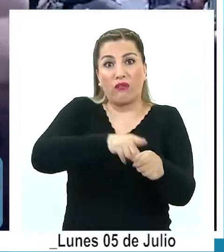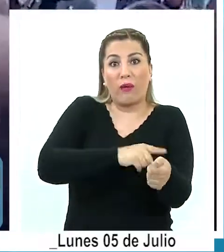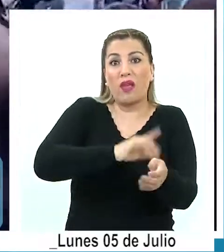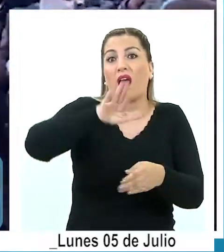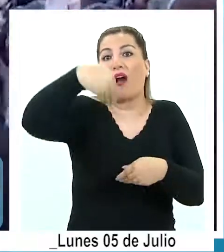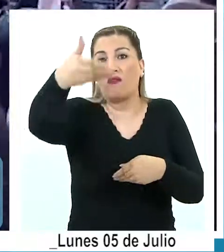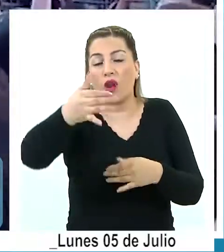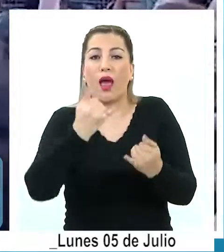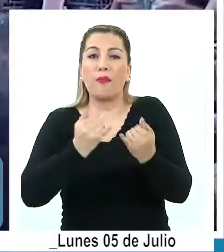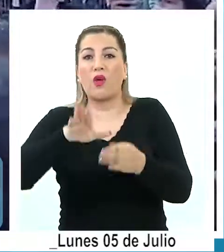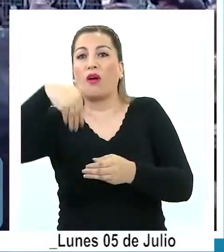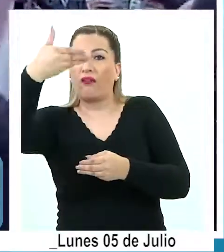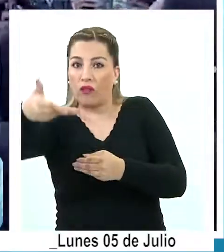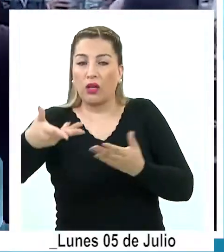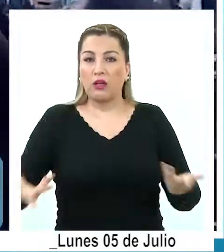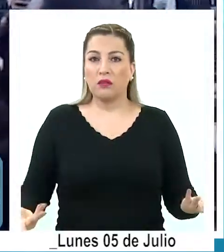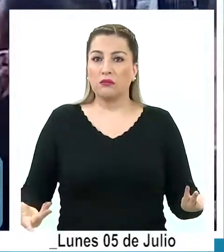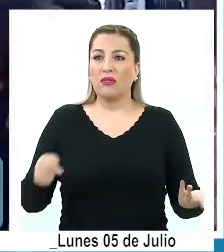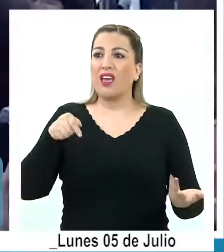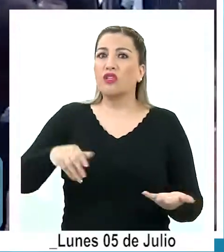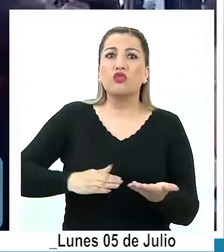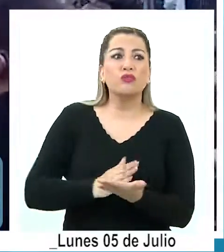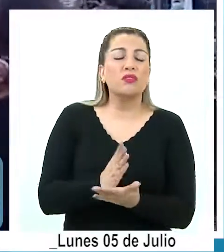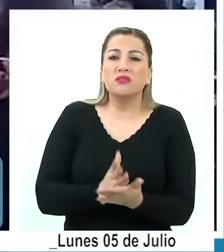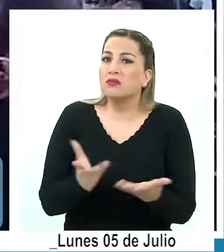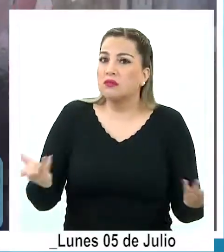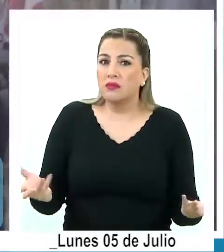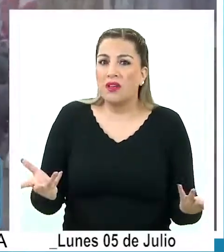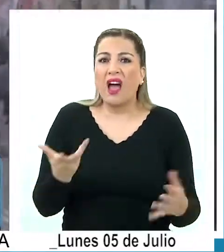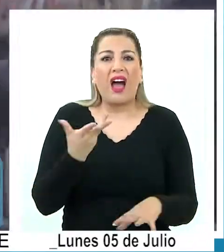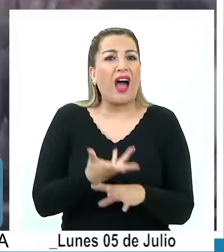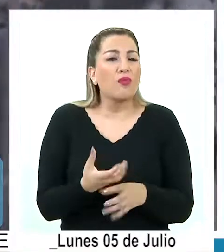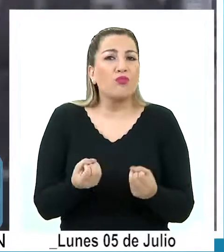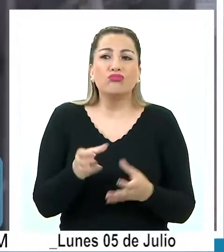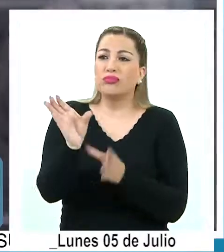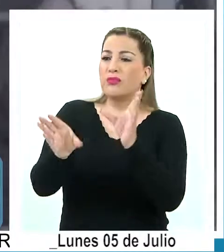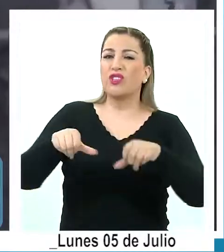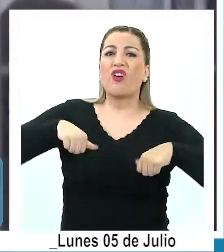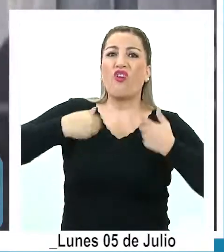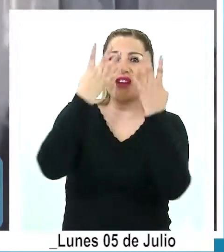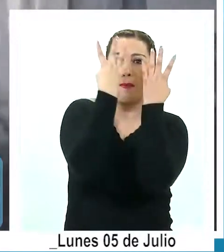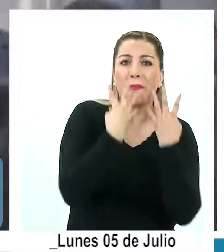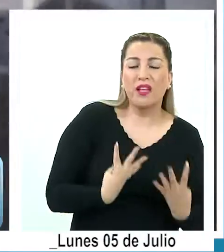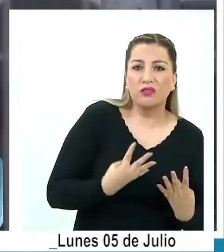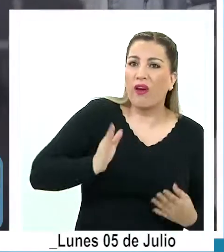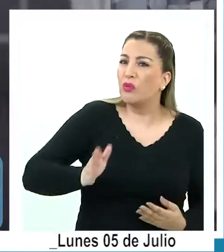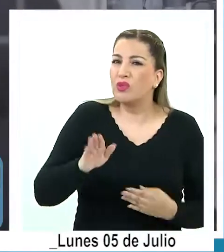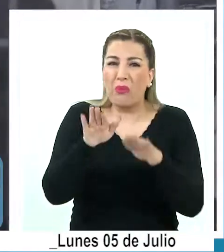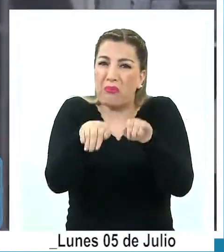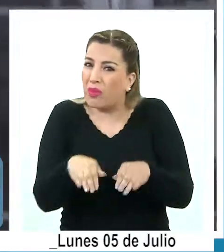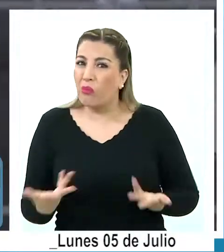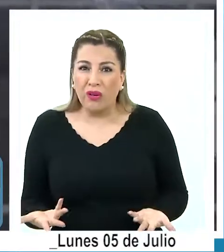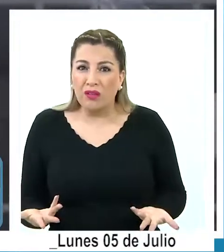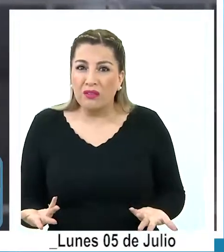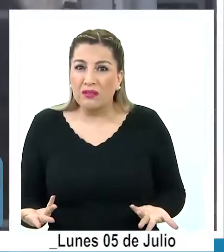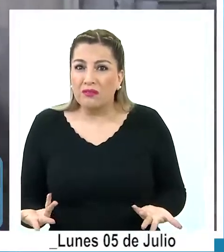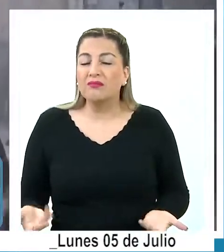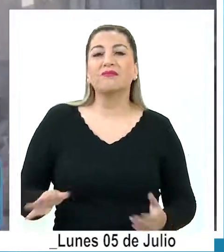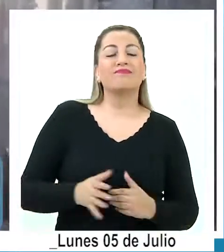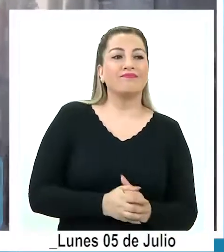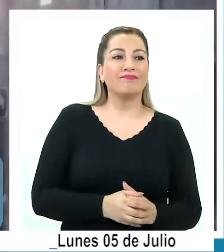familias afuera, nuestros amigos afuera. Esto lo comenzamos, tenemos un montón de cabros hoy día presos y vamos a seguir en la misma.